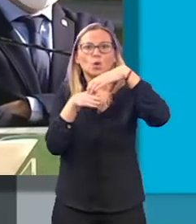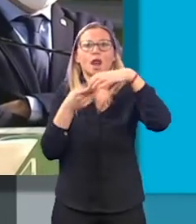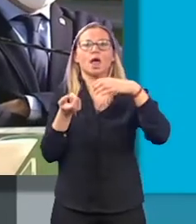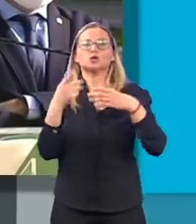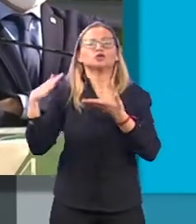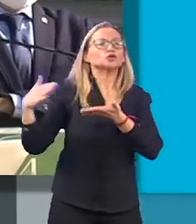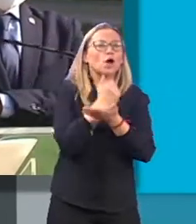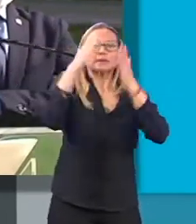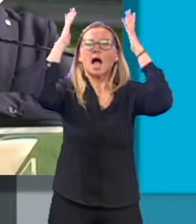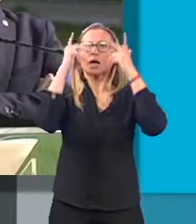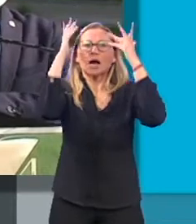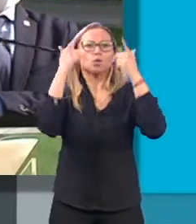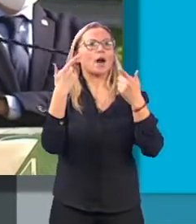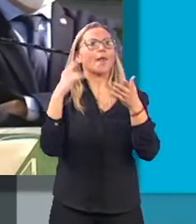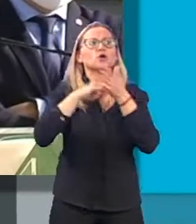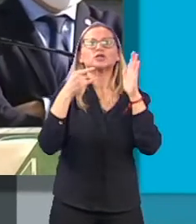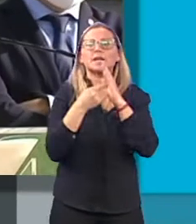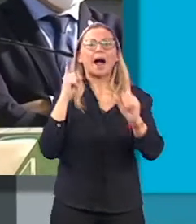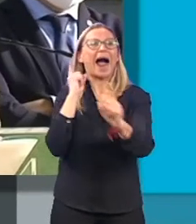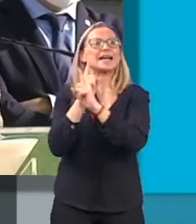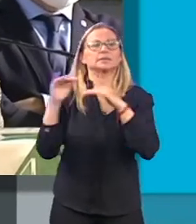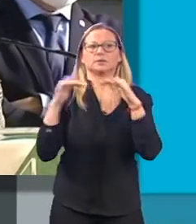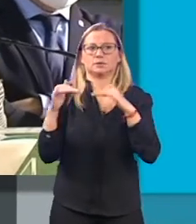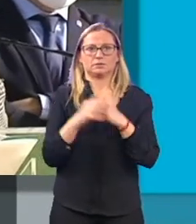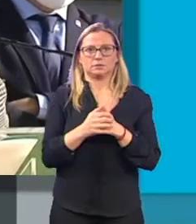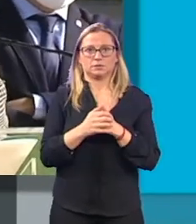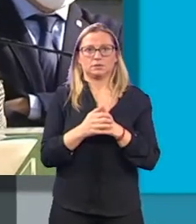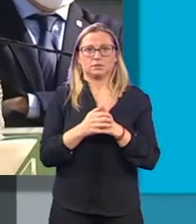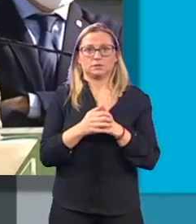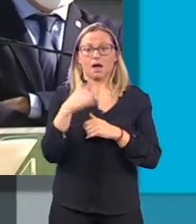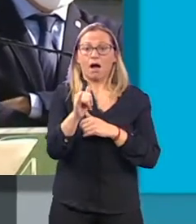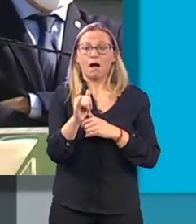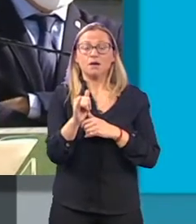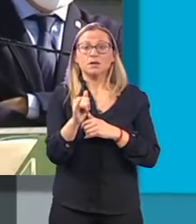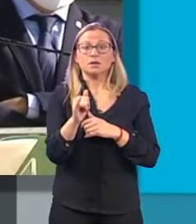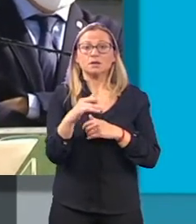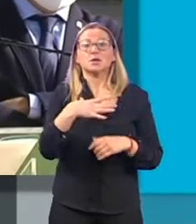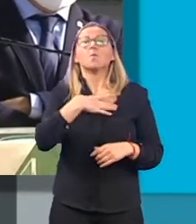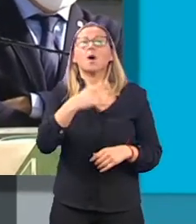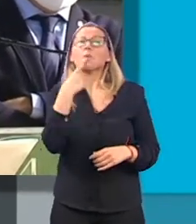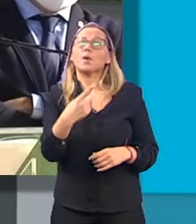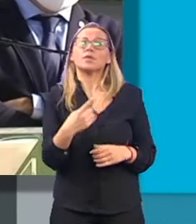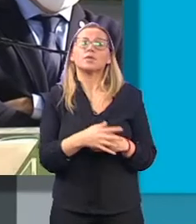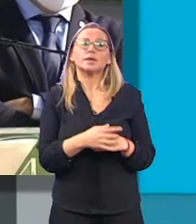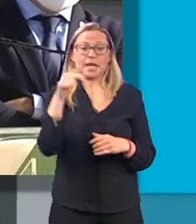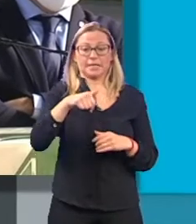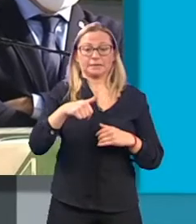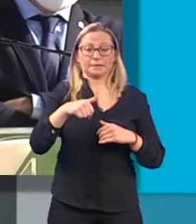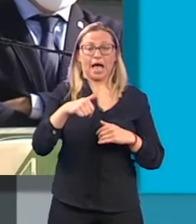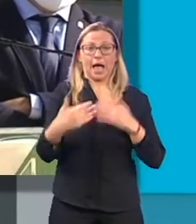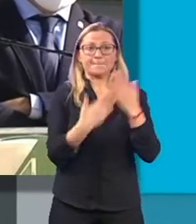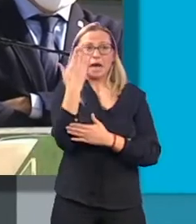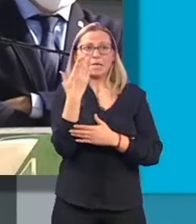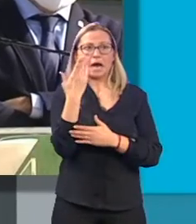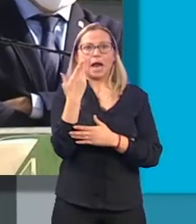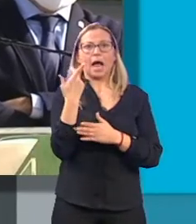calculadas con sistemas antisismo, y podemos decir también que podemos esta mañana garantizar